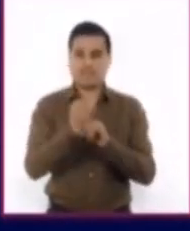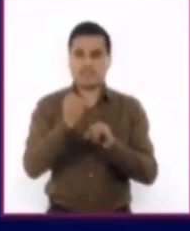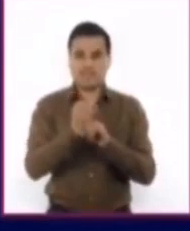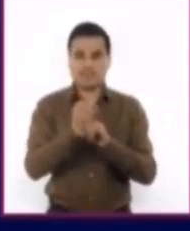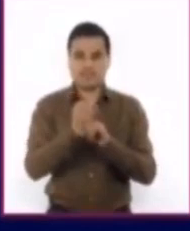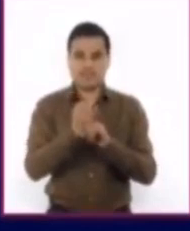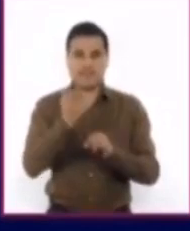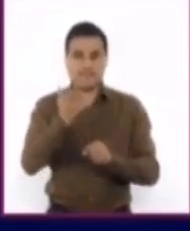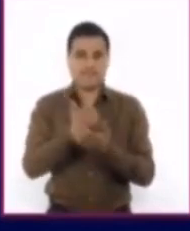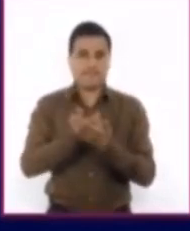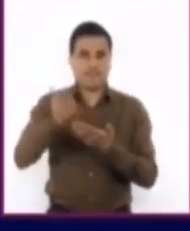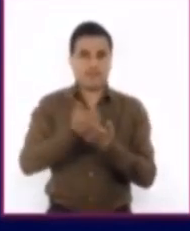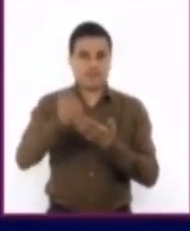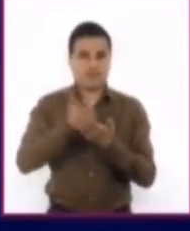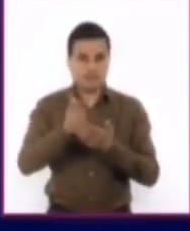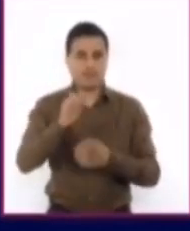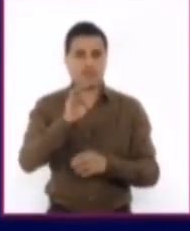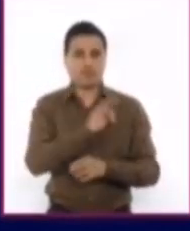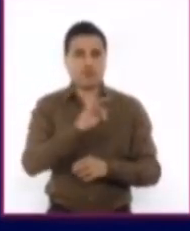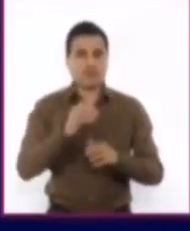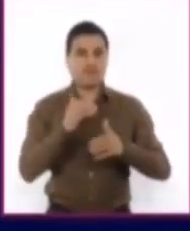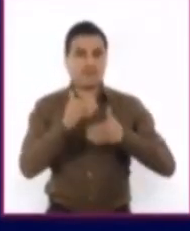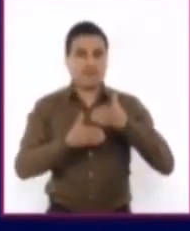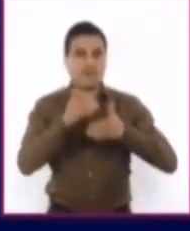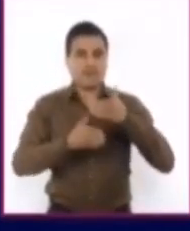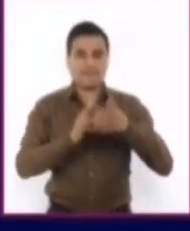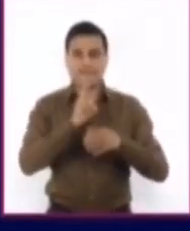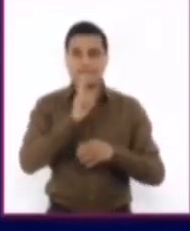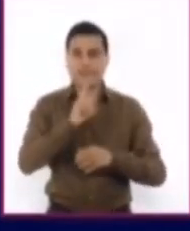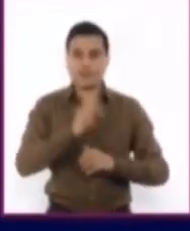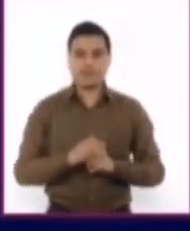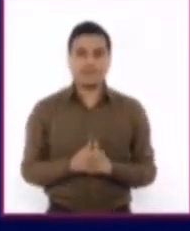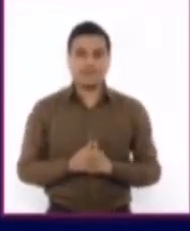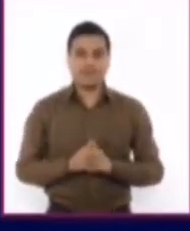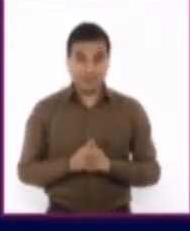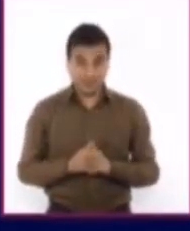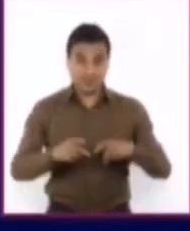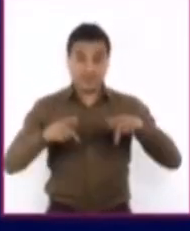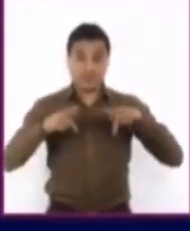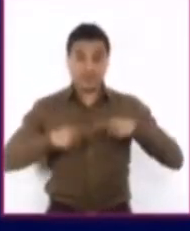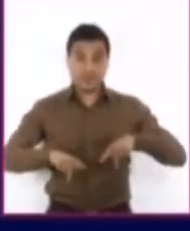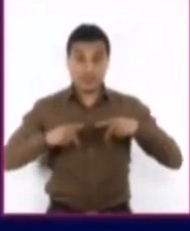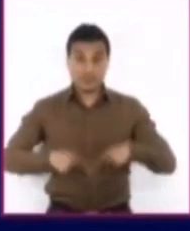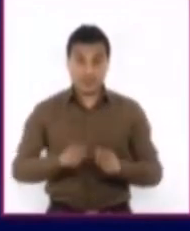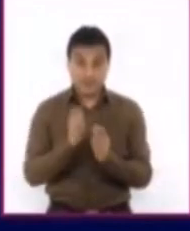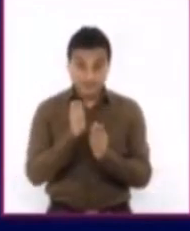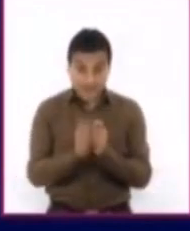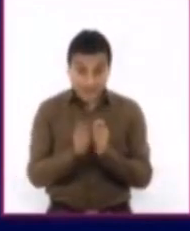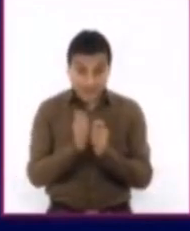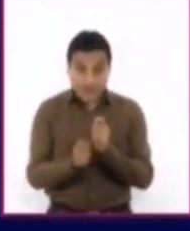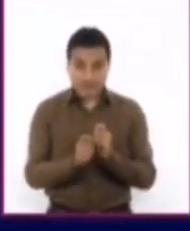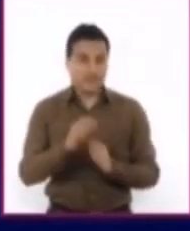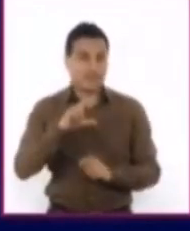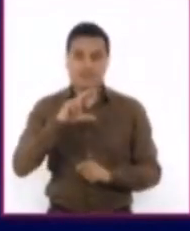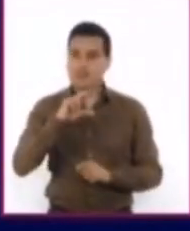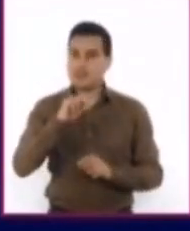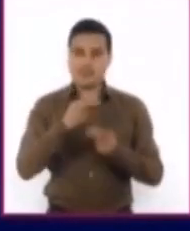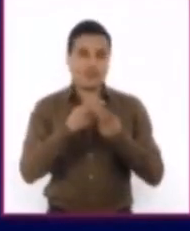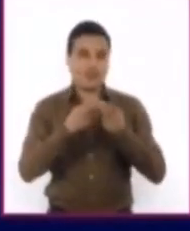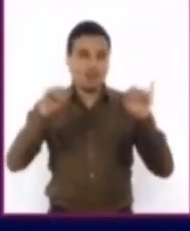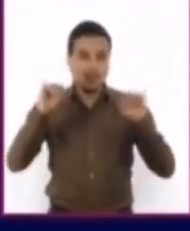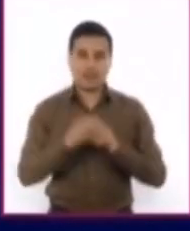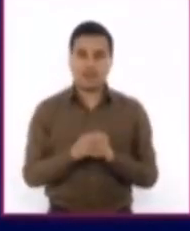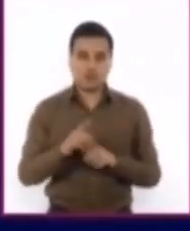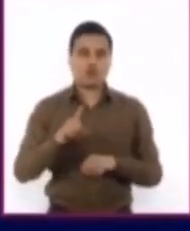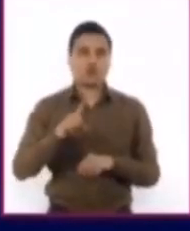fuera de esfera virtual para impulsar las transacciones físicas, pero sin efectivo y sin contacto. Solo basta tener un